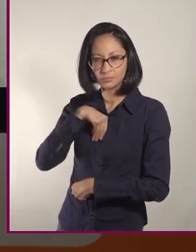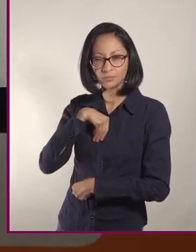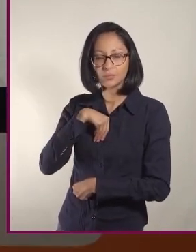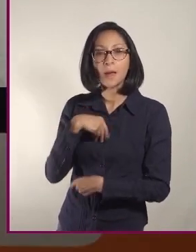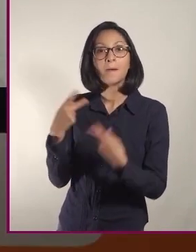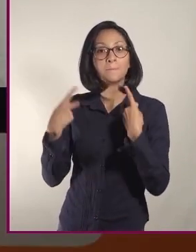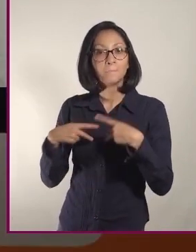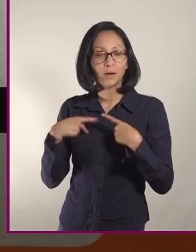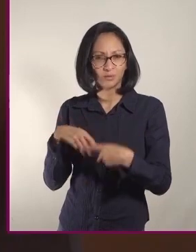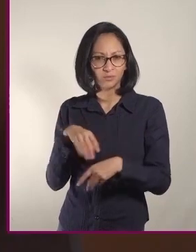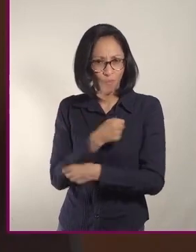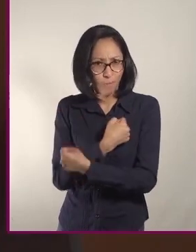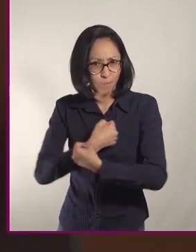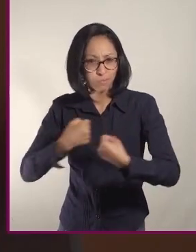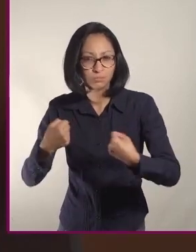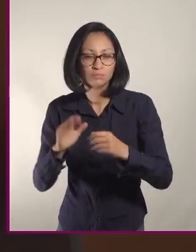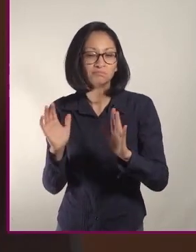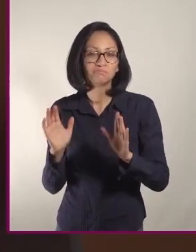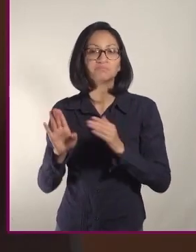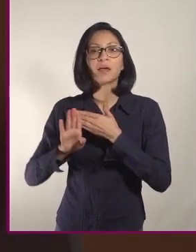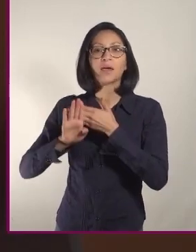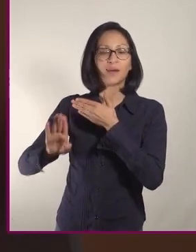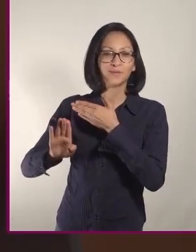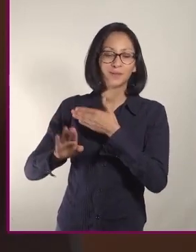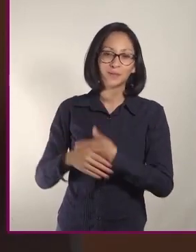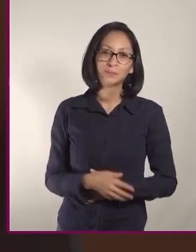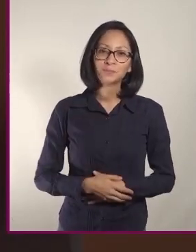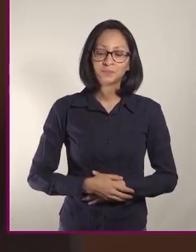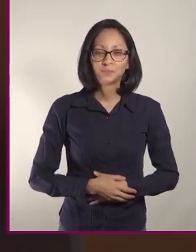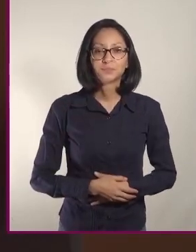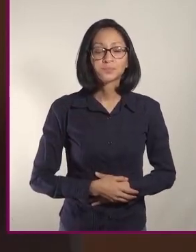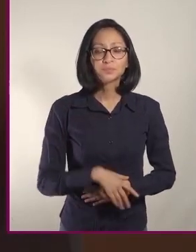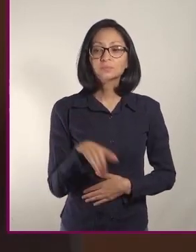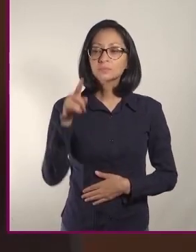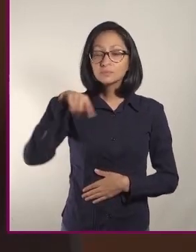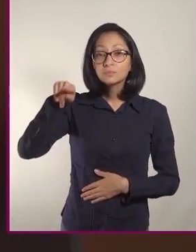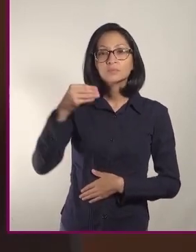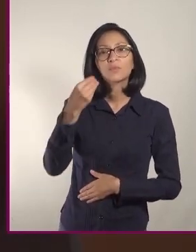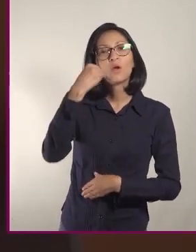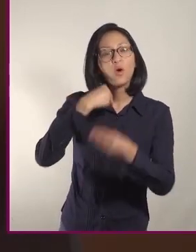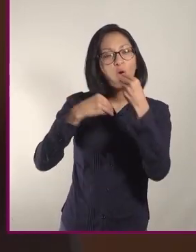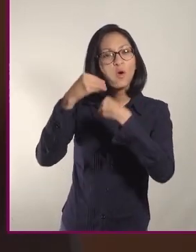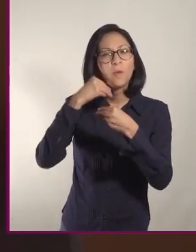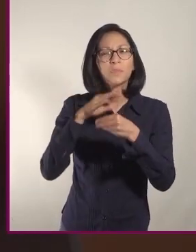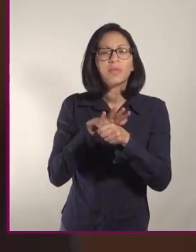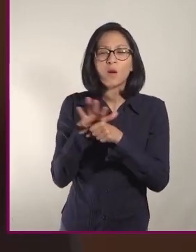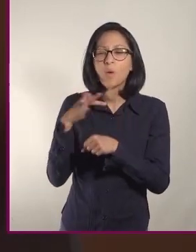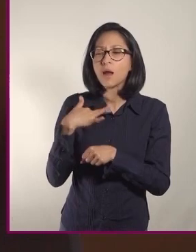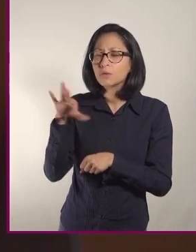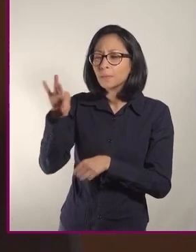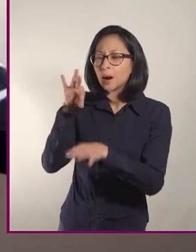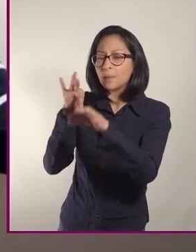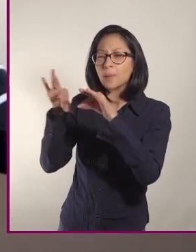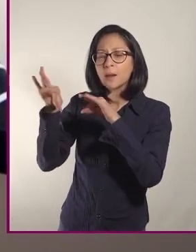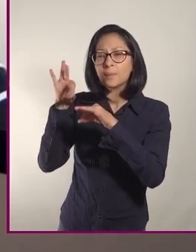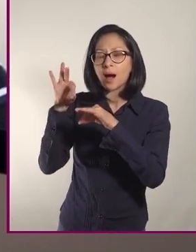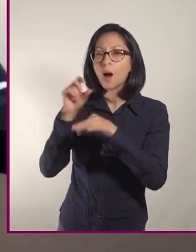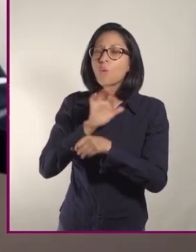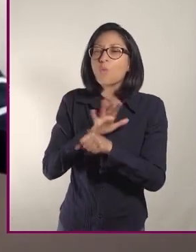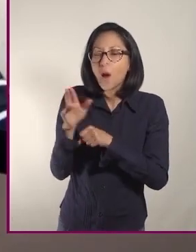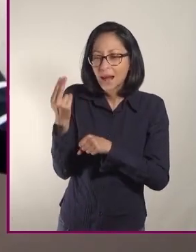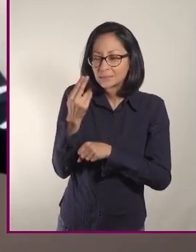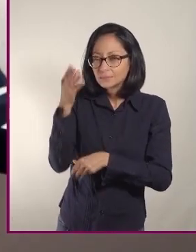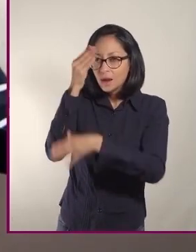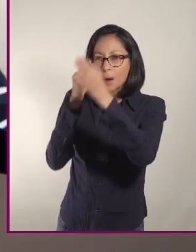caiga en la obesidad. Jimena, ¿de los hábitos de alimentación mediterráneas, qué consideras que nos conviene tomar o aprender? Lo más